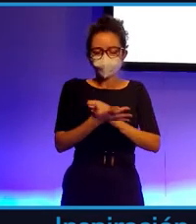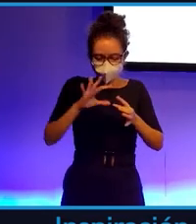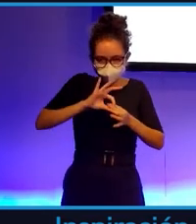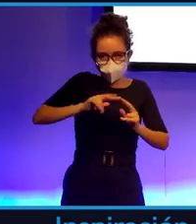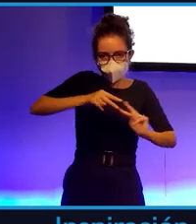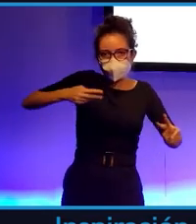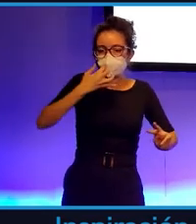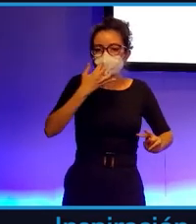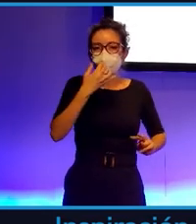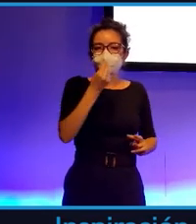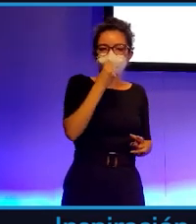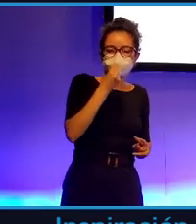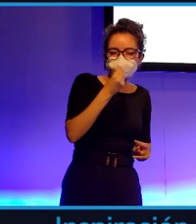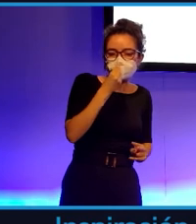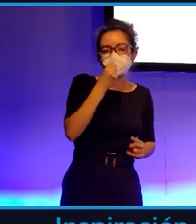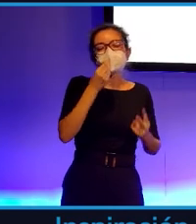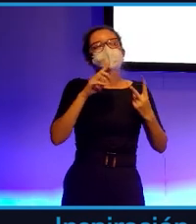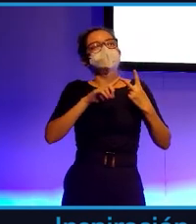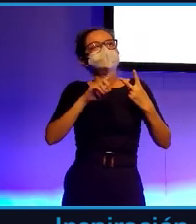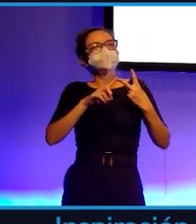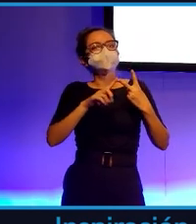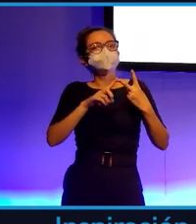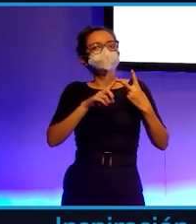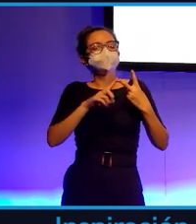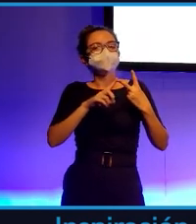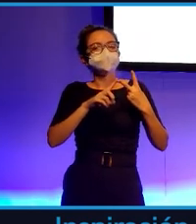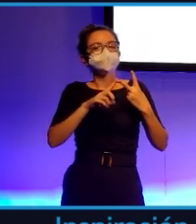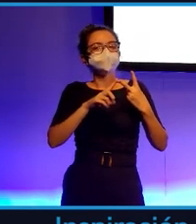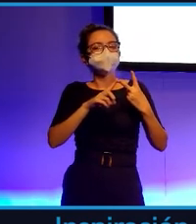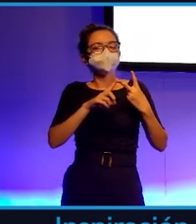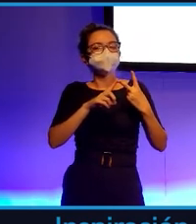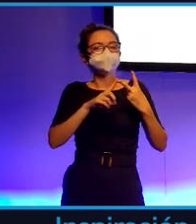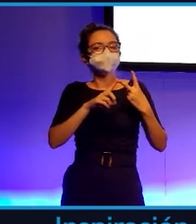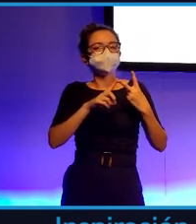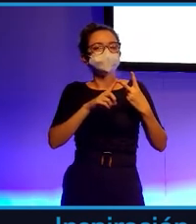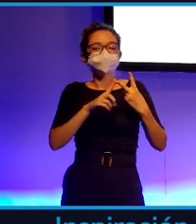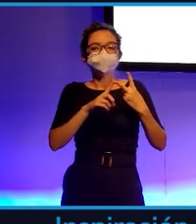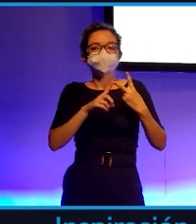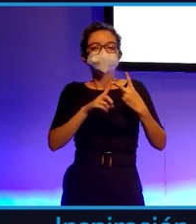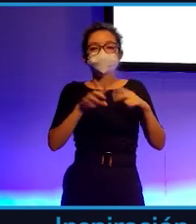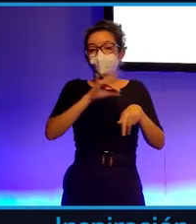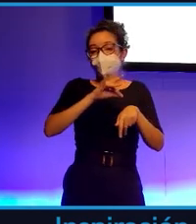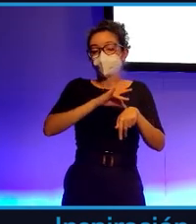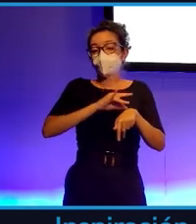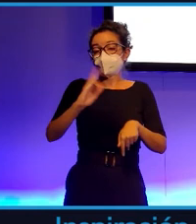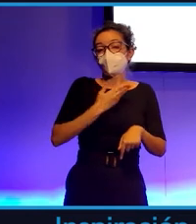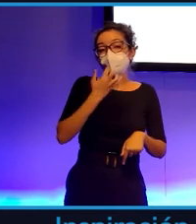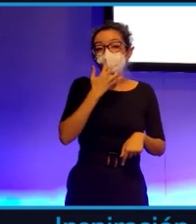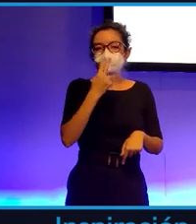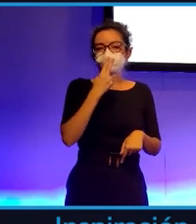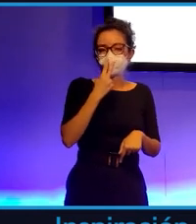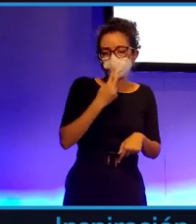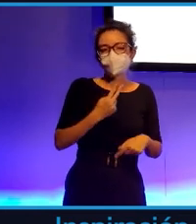Incluye la dieta, la nutrición, incluye el exponerse a ciertas enfermedades como fumar, el